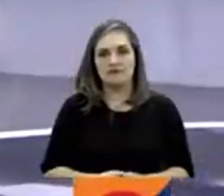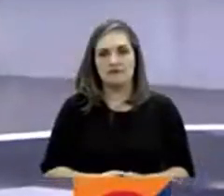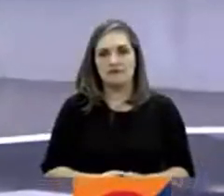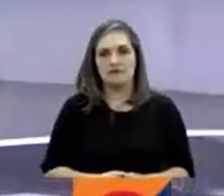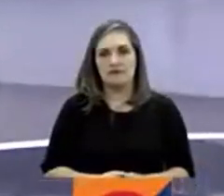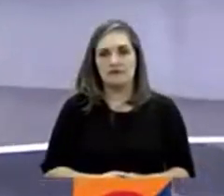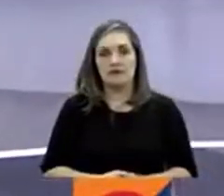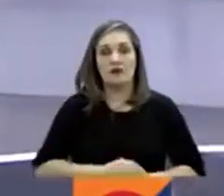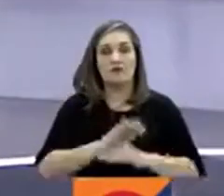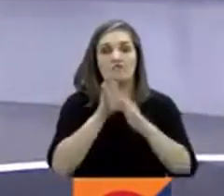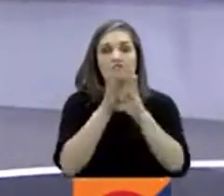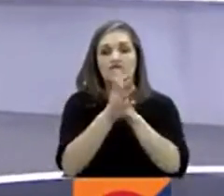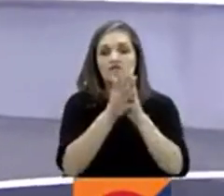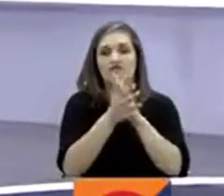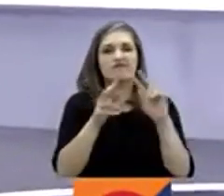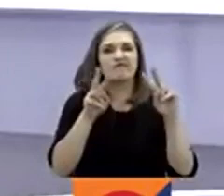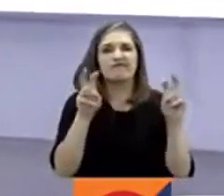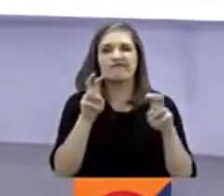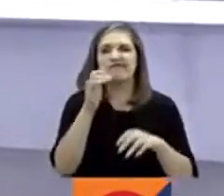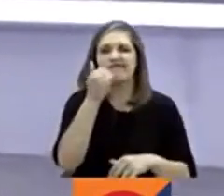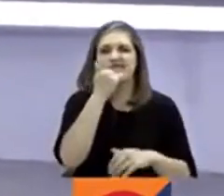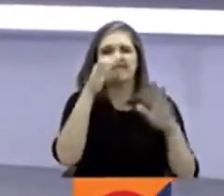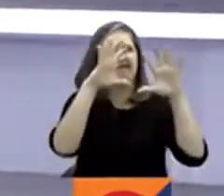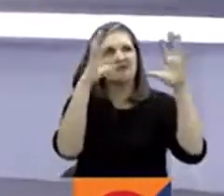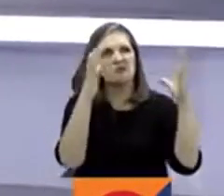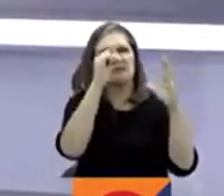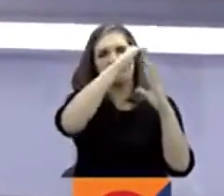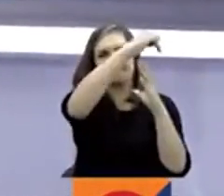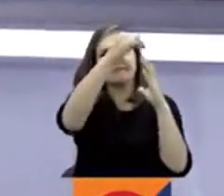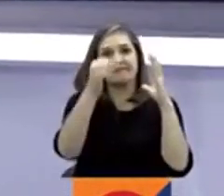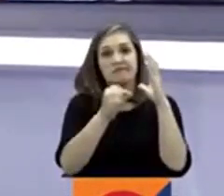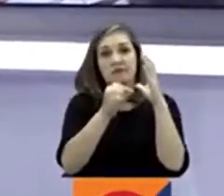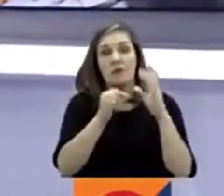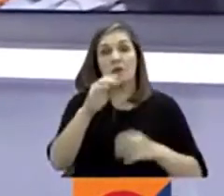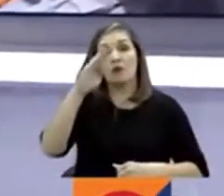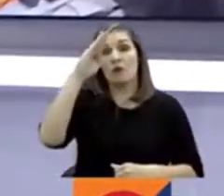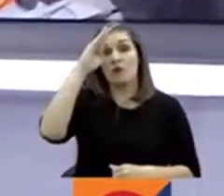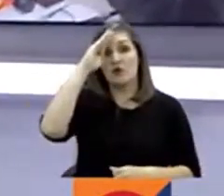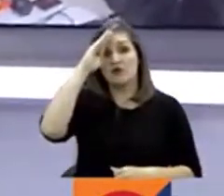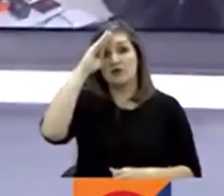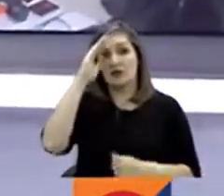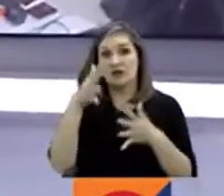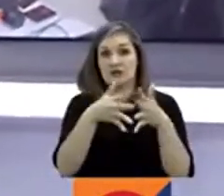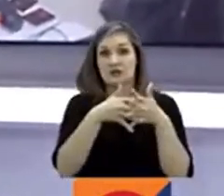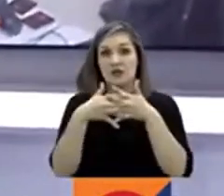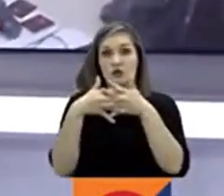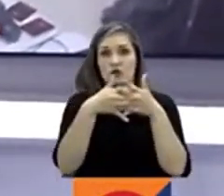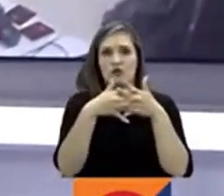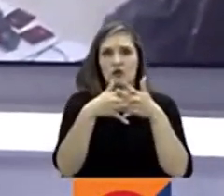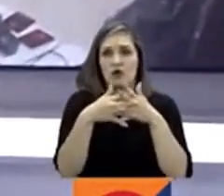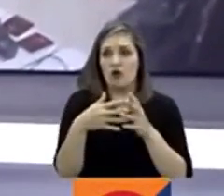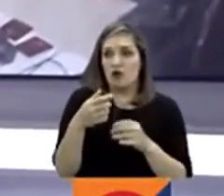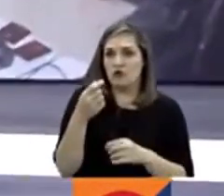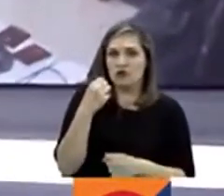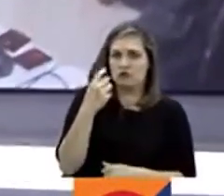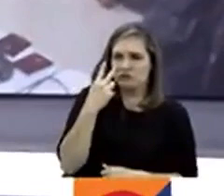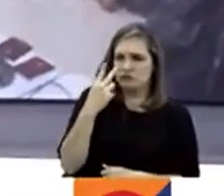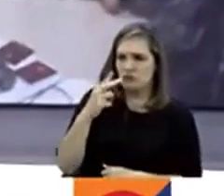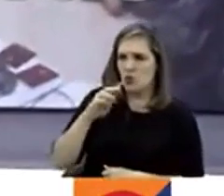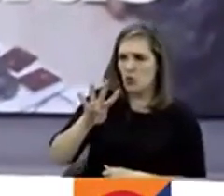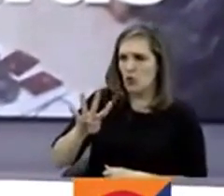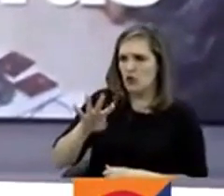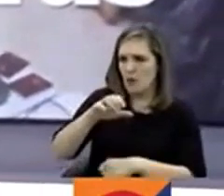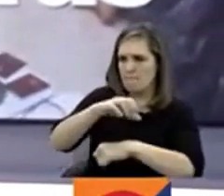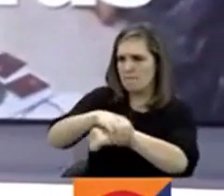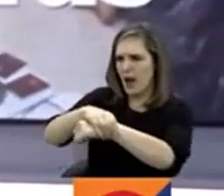Les contamos ahora qué pasa en el mundo. La Policía Federal de Estados Unidos capturó en las últimas horas a cuatro supuestos implicados en